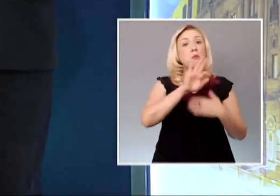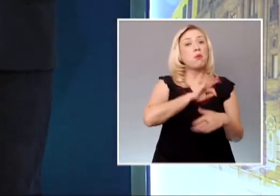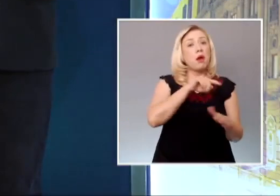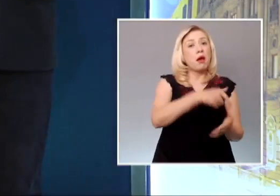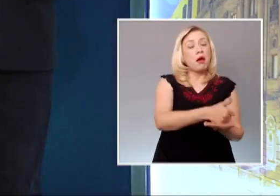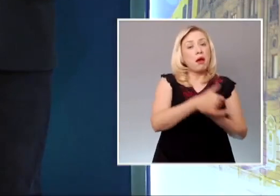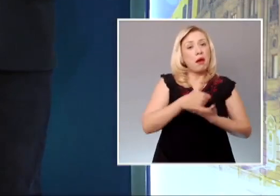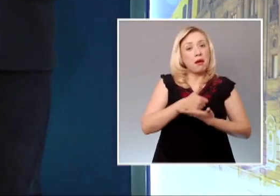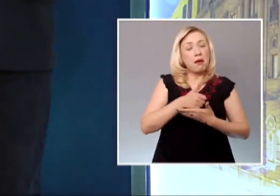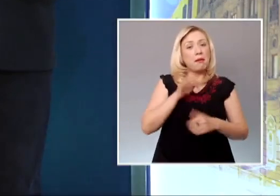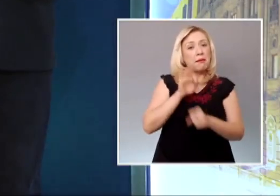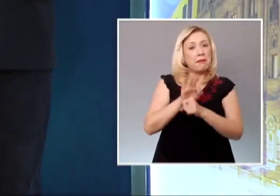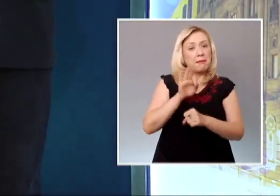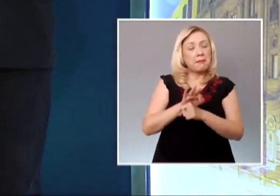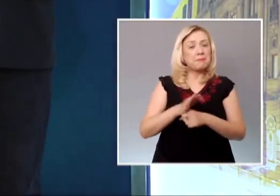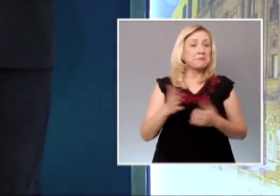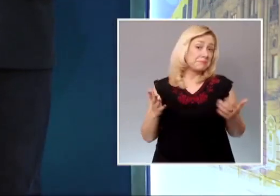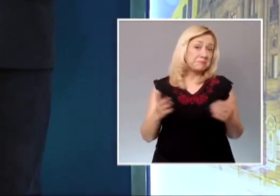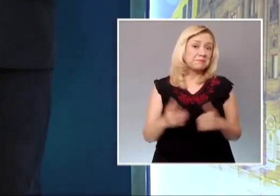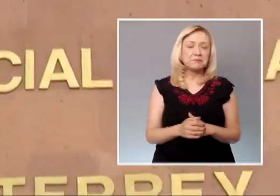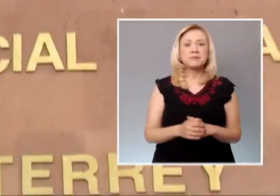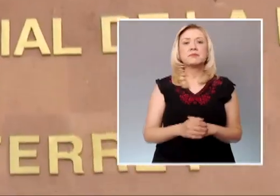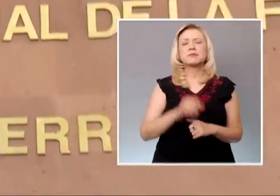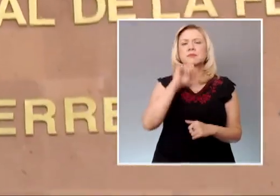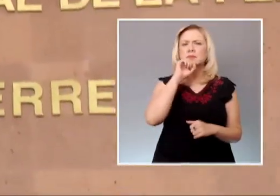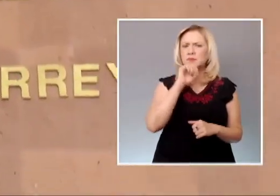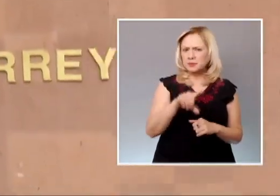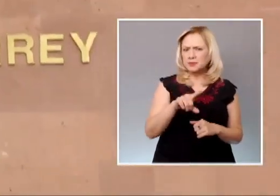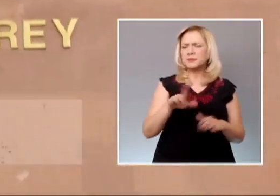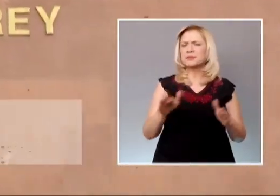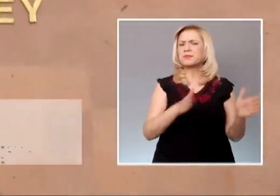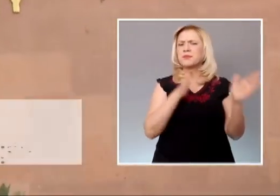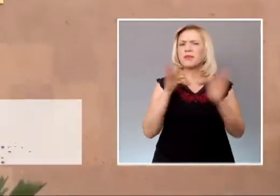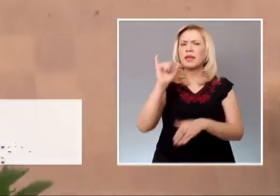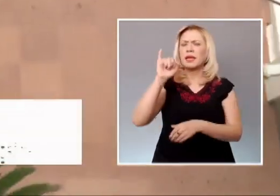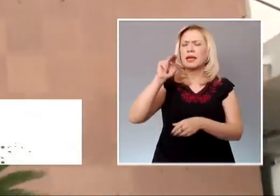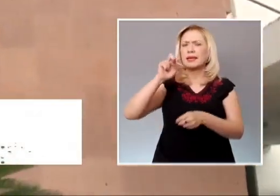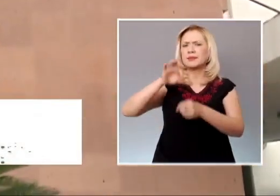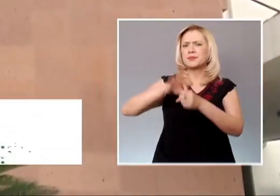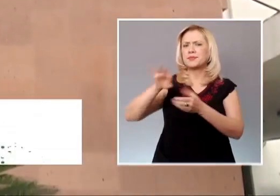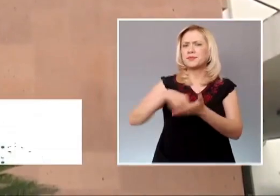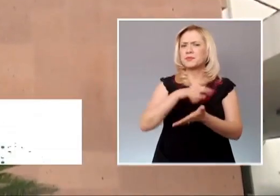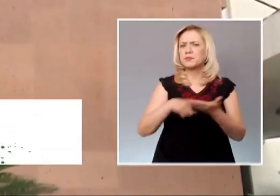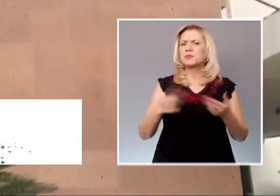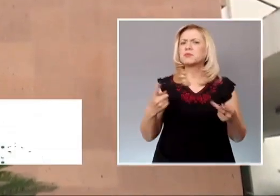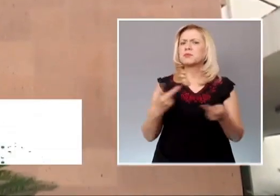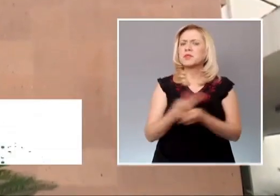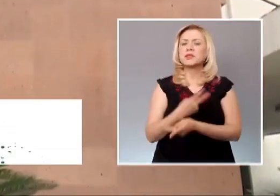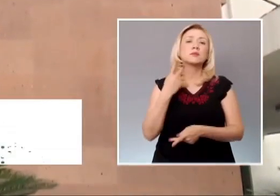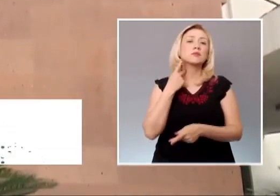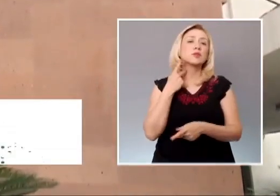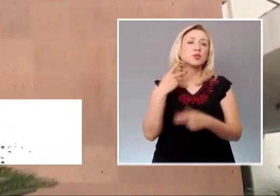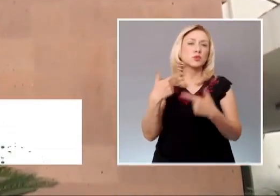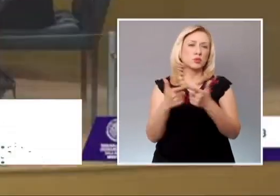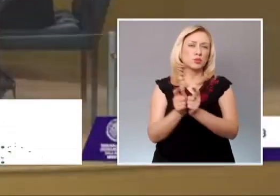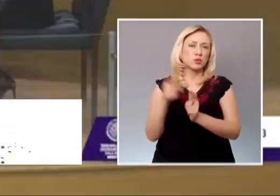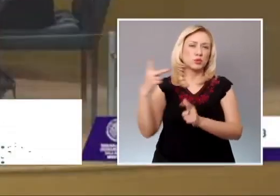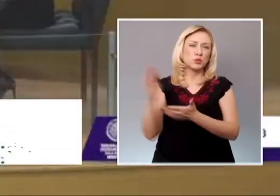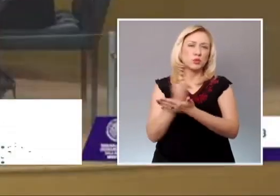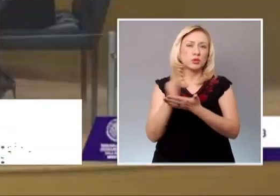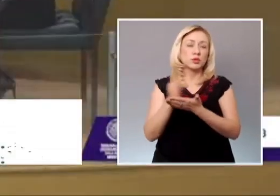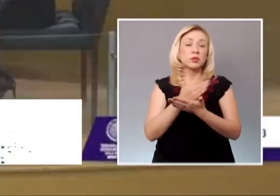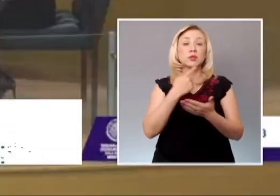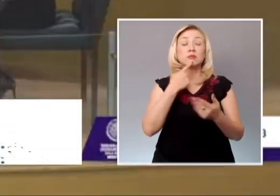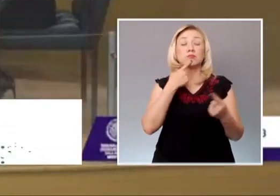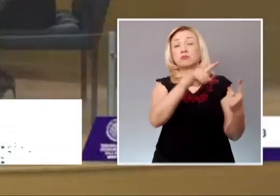consolidado, así como la resolución emitida por el INE, en el sentido de que el partido Morena había presentado 64 informes de